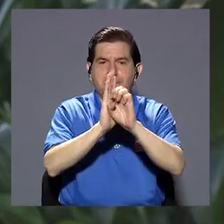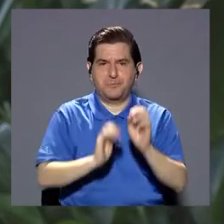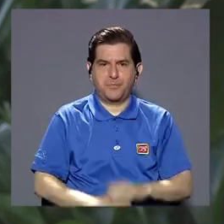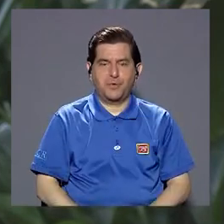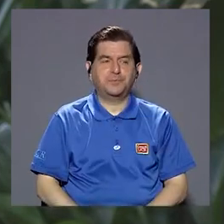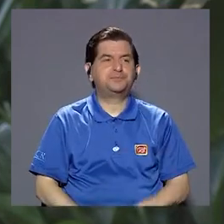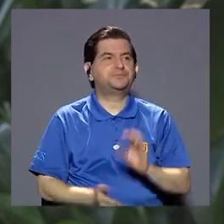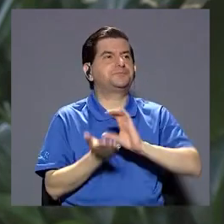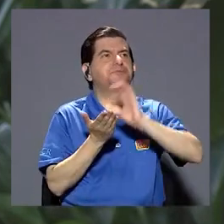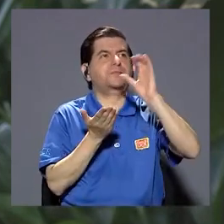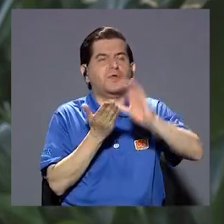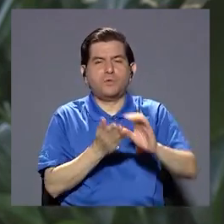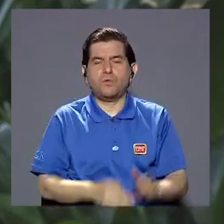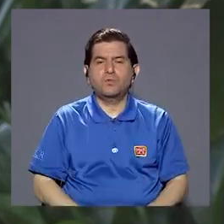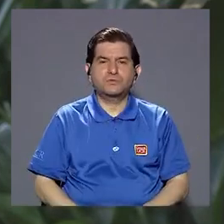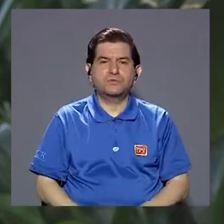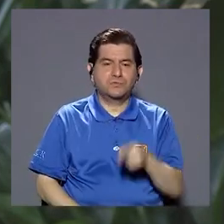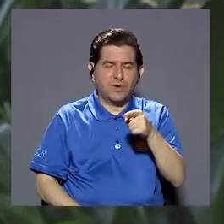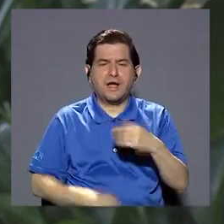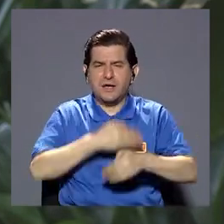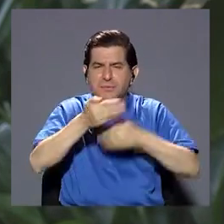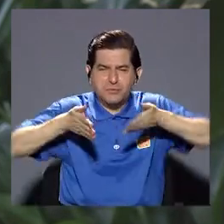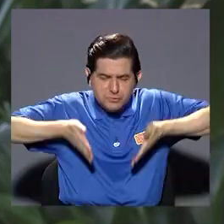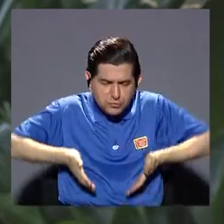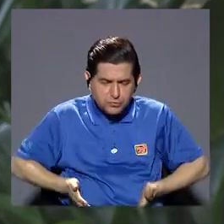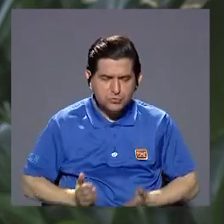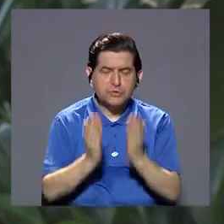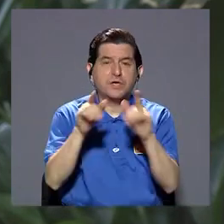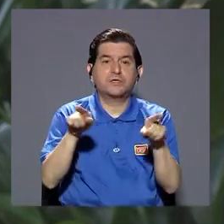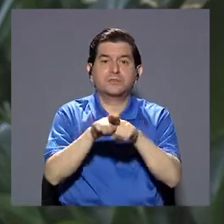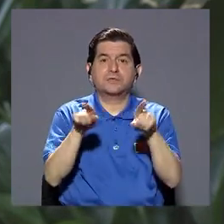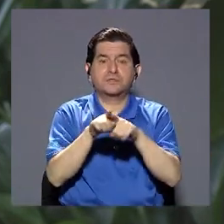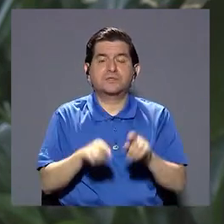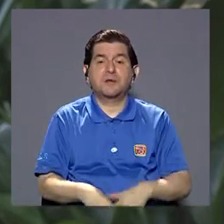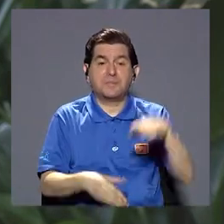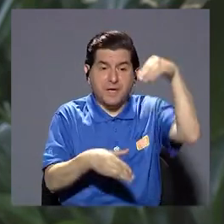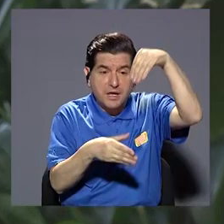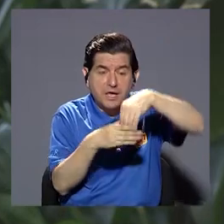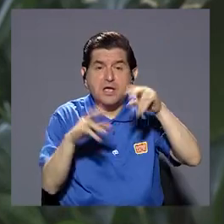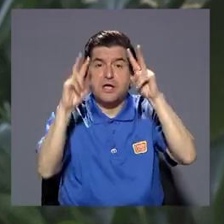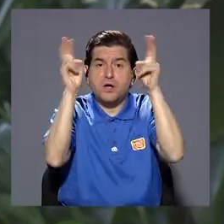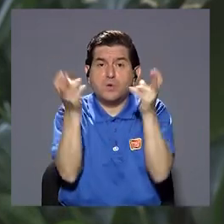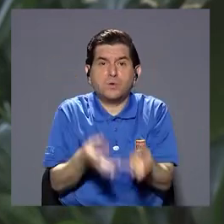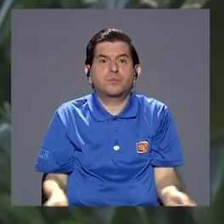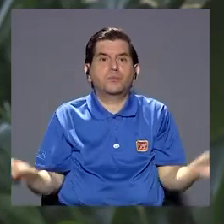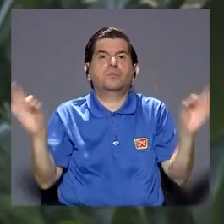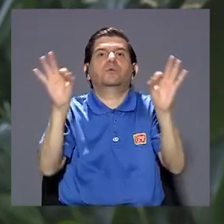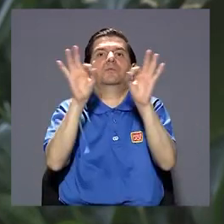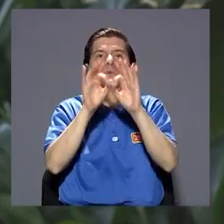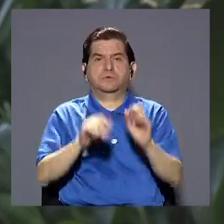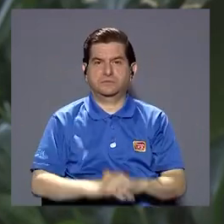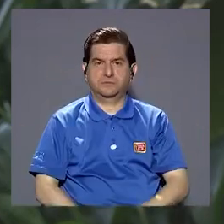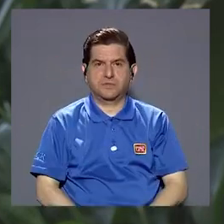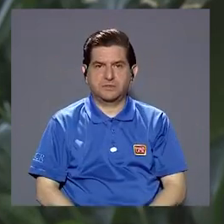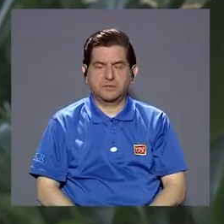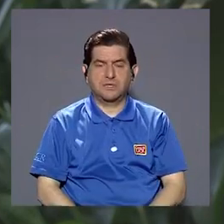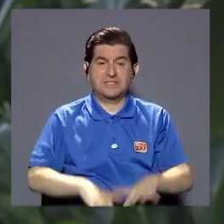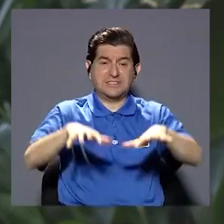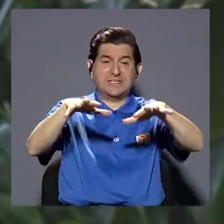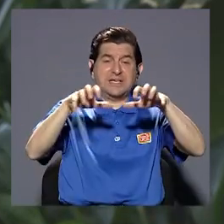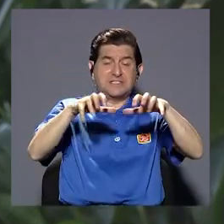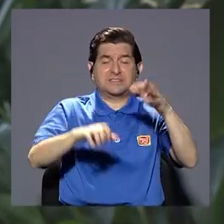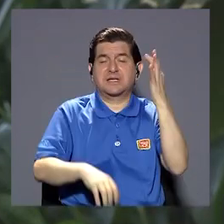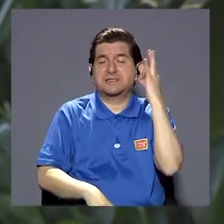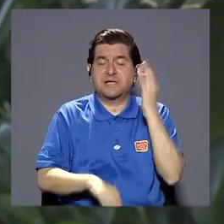poner un ejemplo en un curso de preparación para el parto igual introyectamos algunos de estos temas importantes también como es